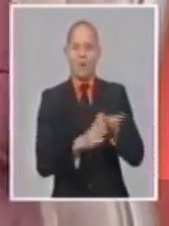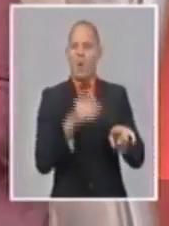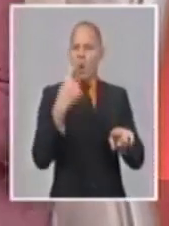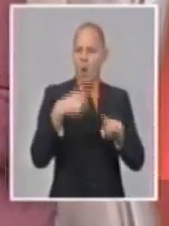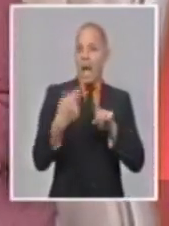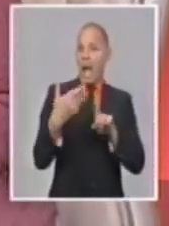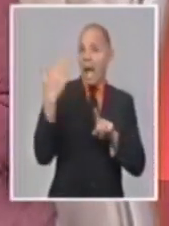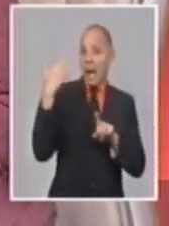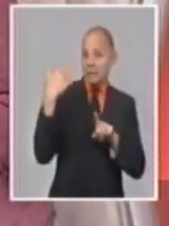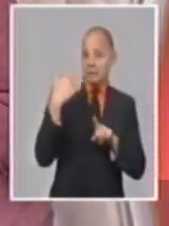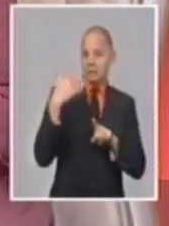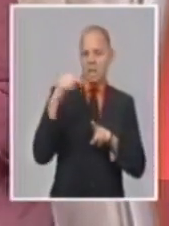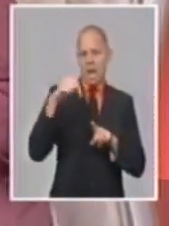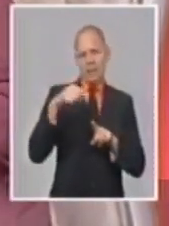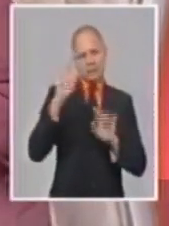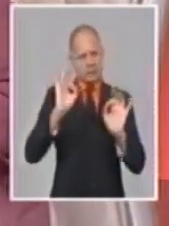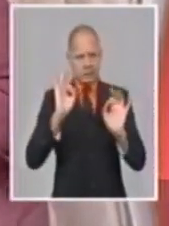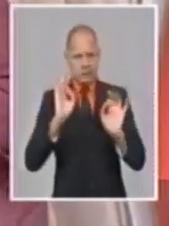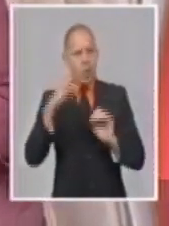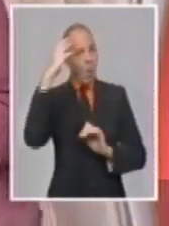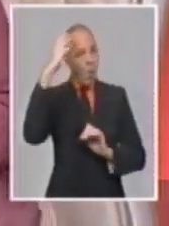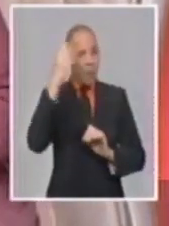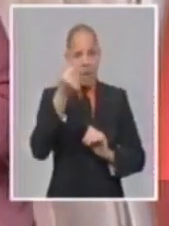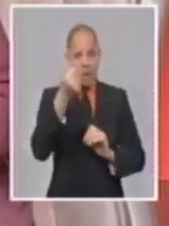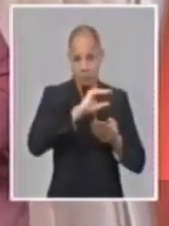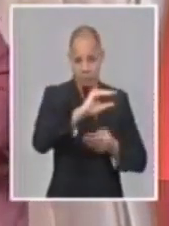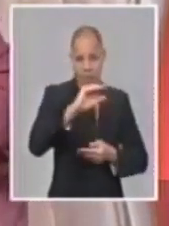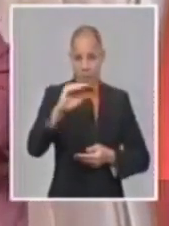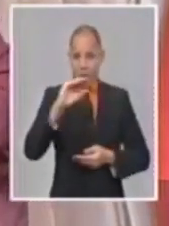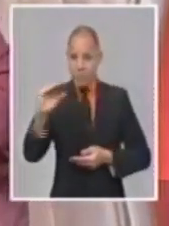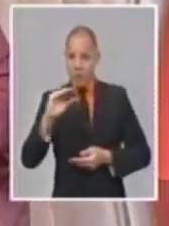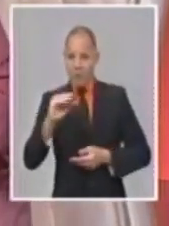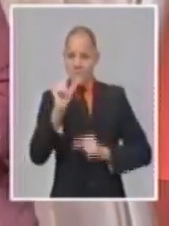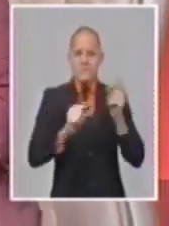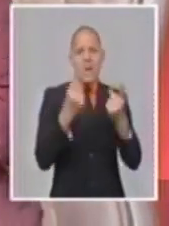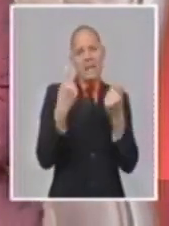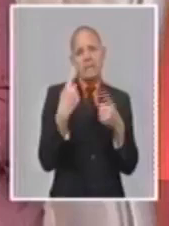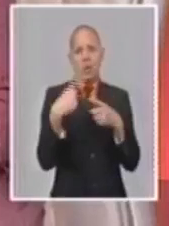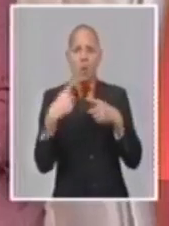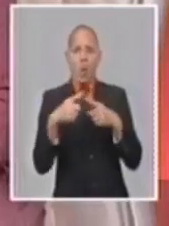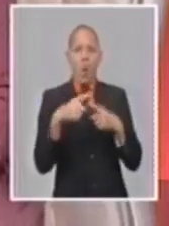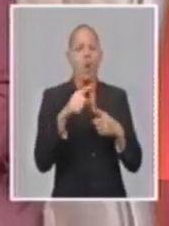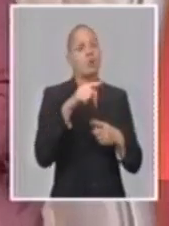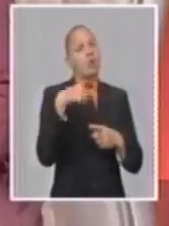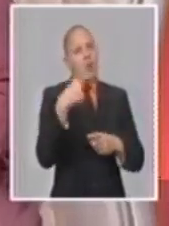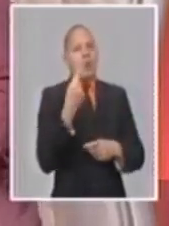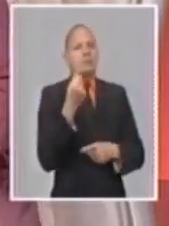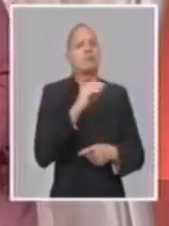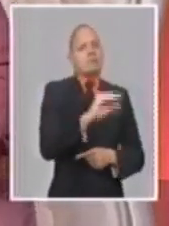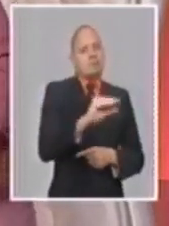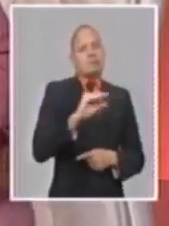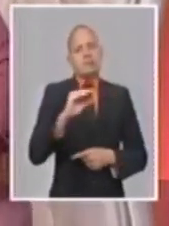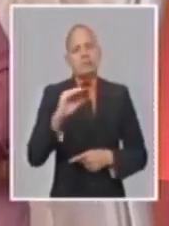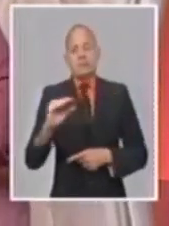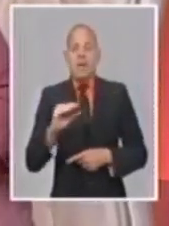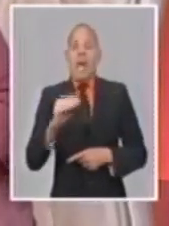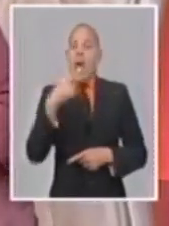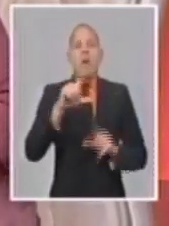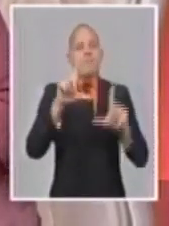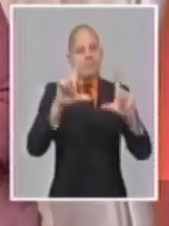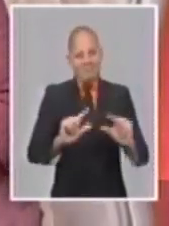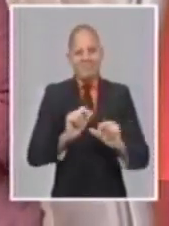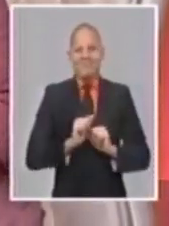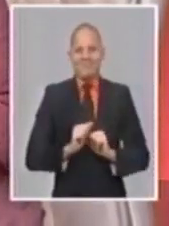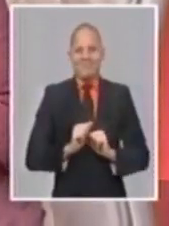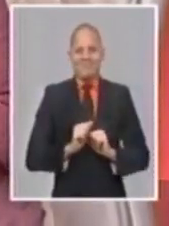excesivos y gratuidades indebidas manteniendo las conquistas de la revolución, que además son conquistas que están consagradas